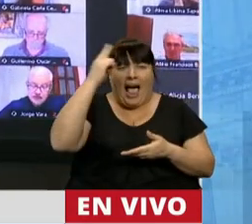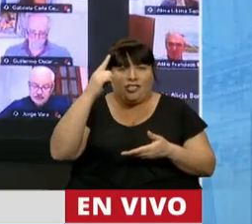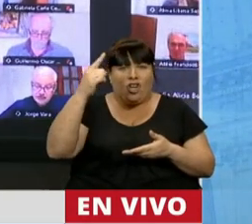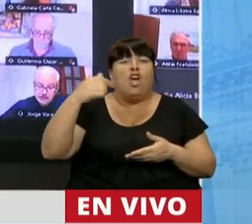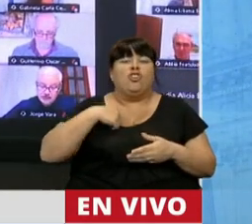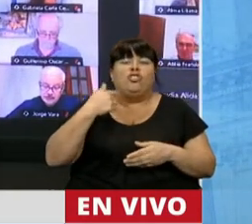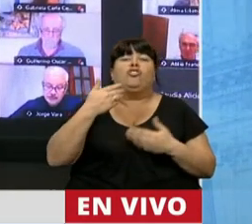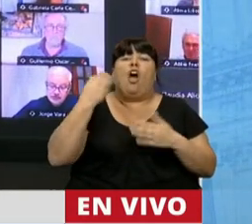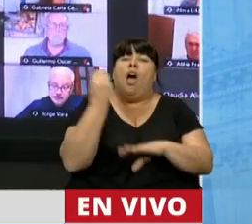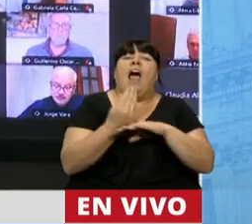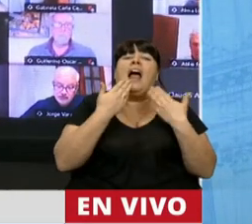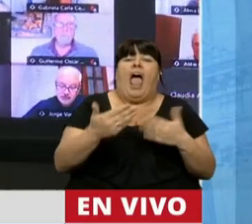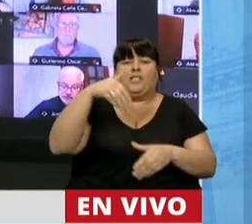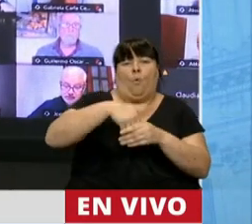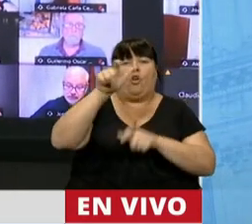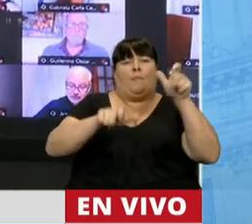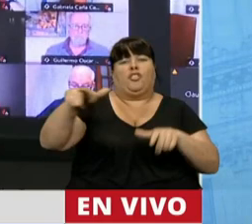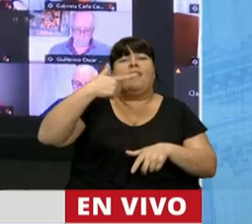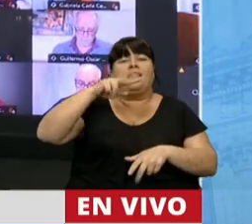que me la gané con el voto de los sanjuaninos.